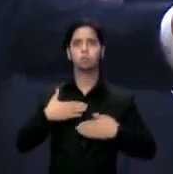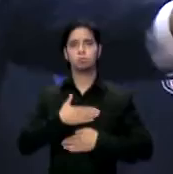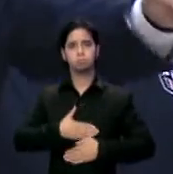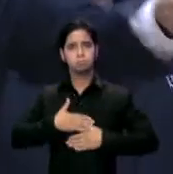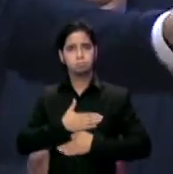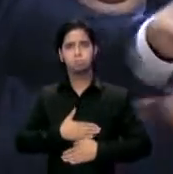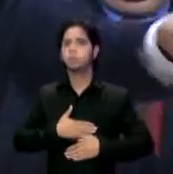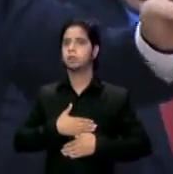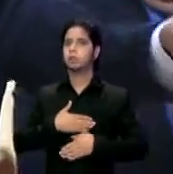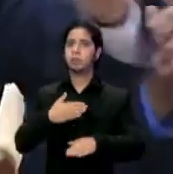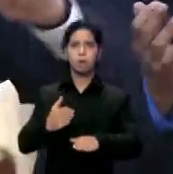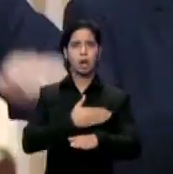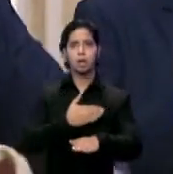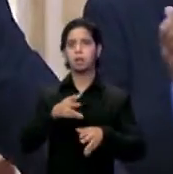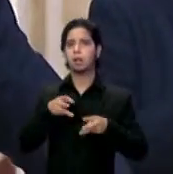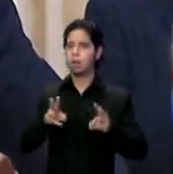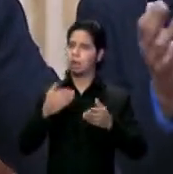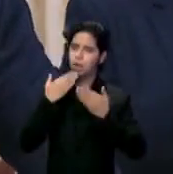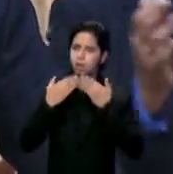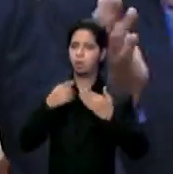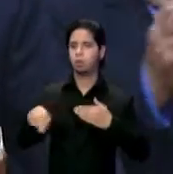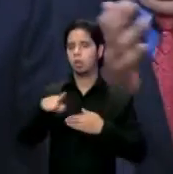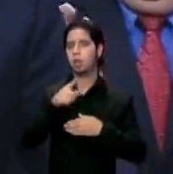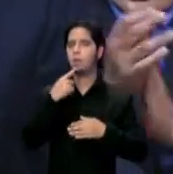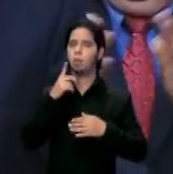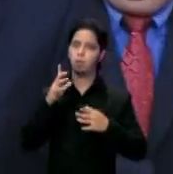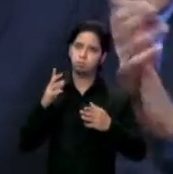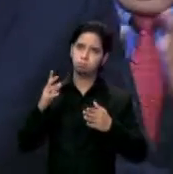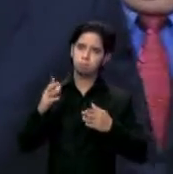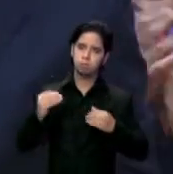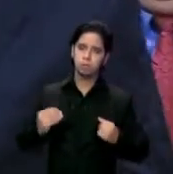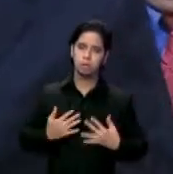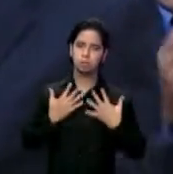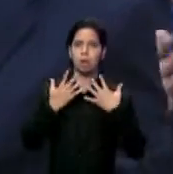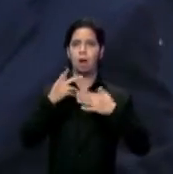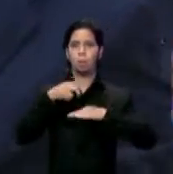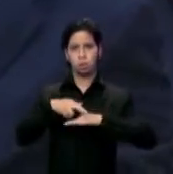calles. Gracias a ustedes por inspirar a Puerto Rico. Muchas gracias a ustedes.